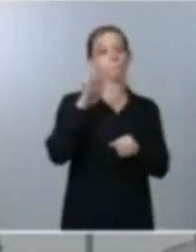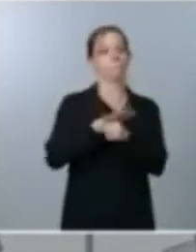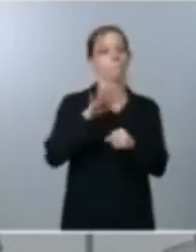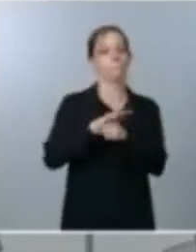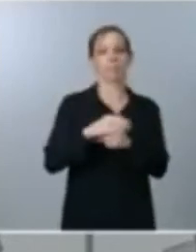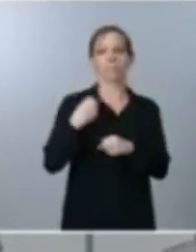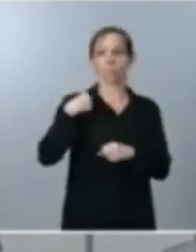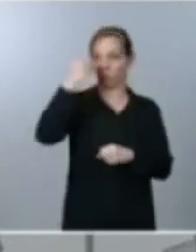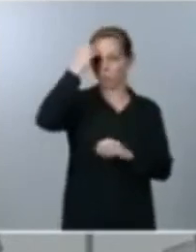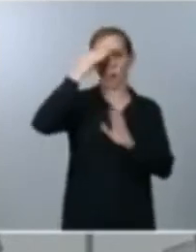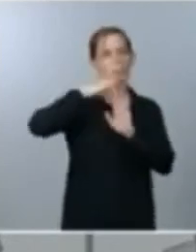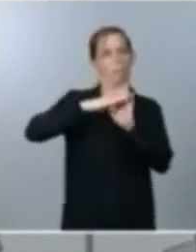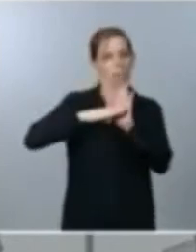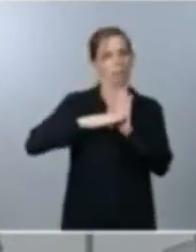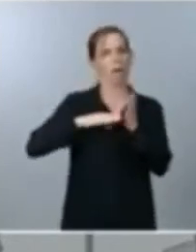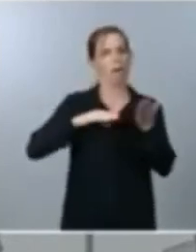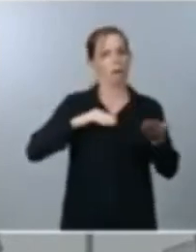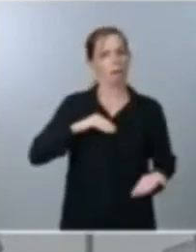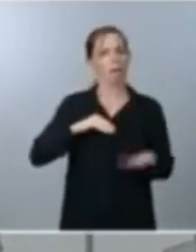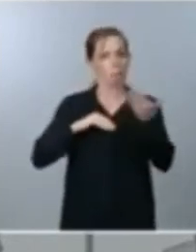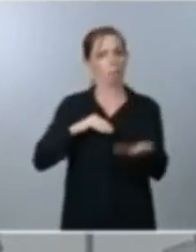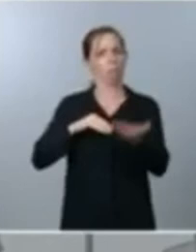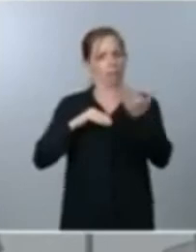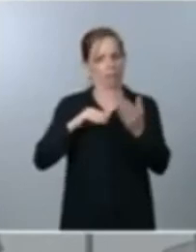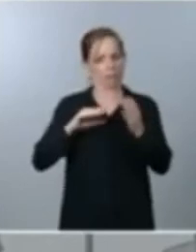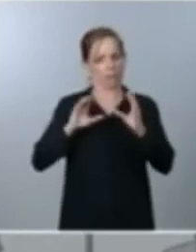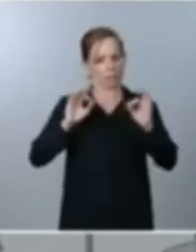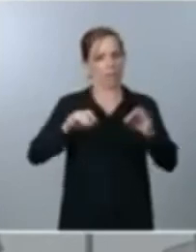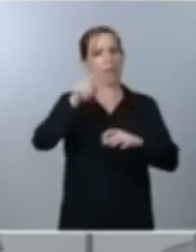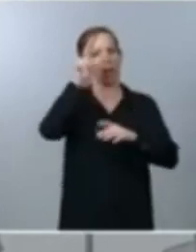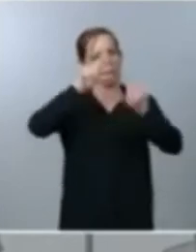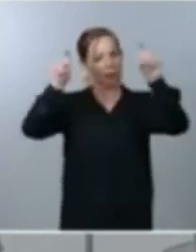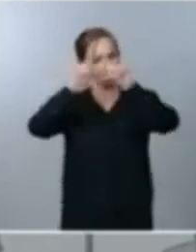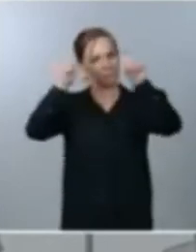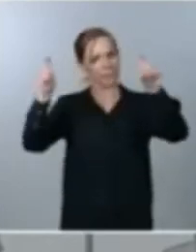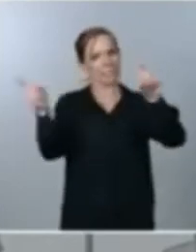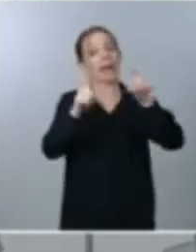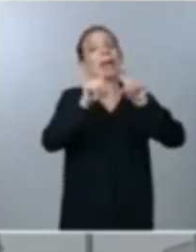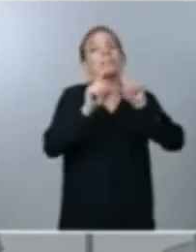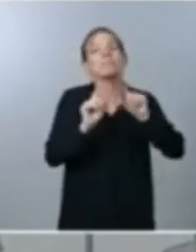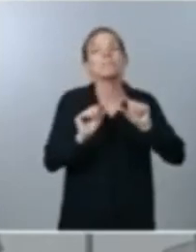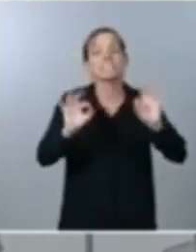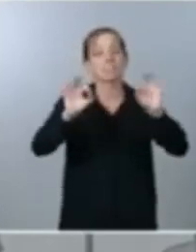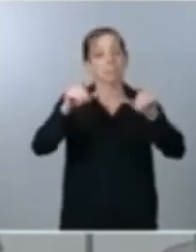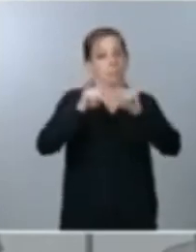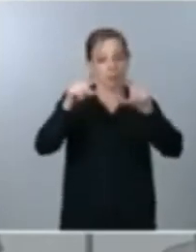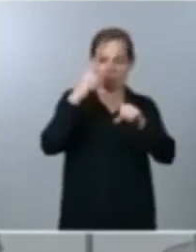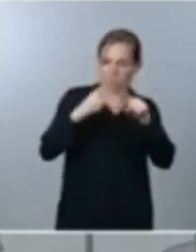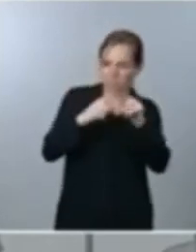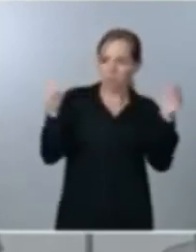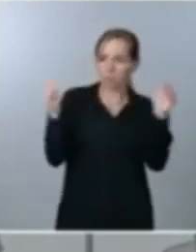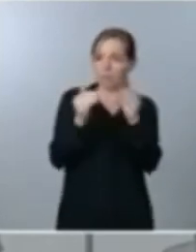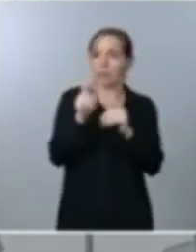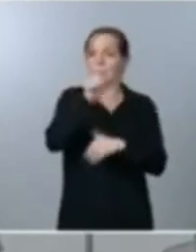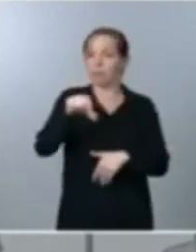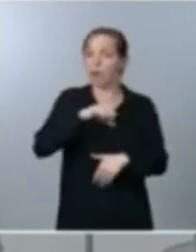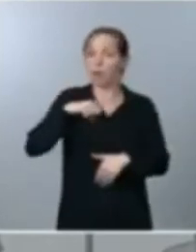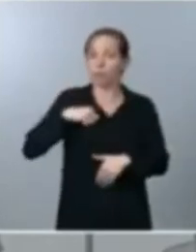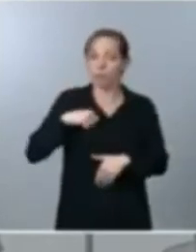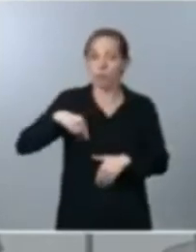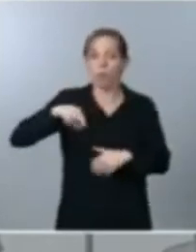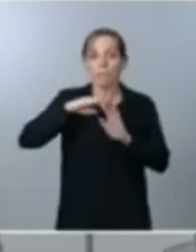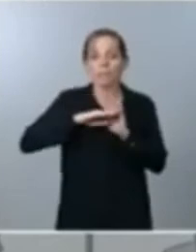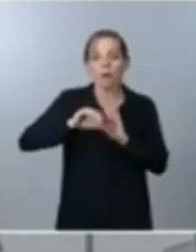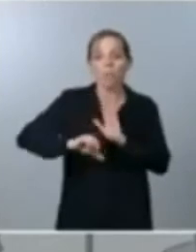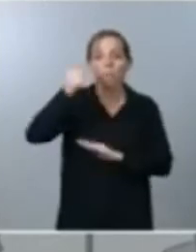importante muy importante para el conjunto de las empresas sobre todo de las pequeñas y medianas empresas y los trabajadores autónomos y es aplazar los periodos de